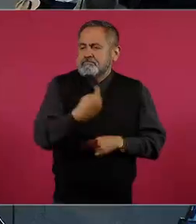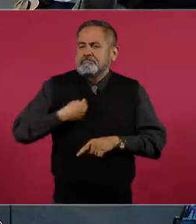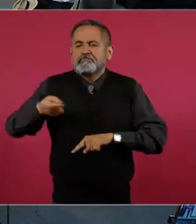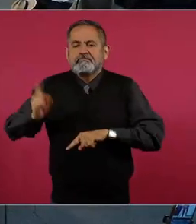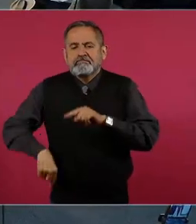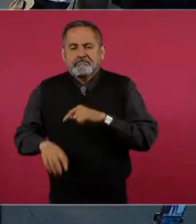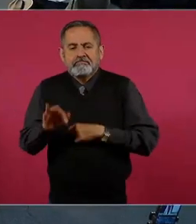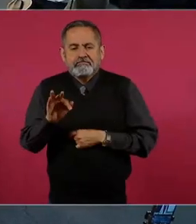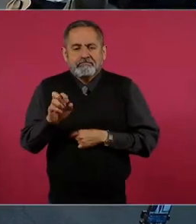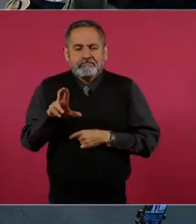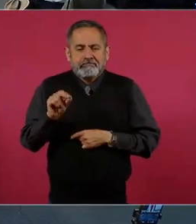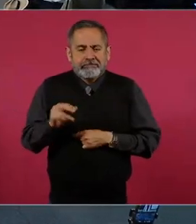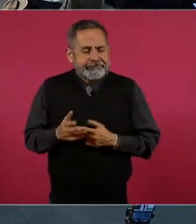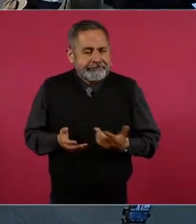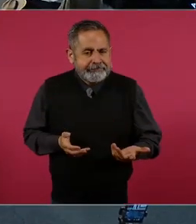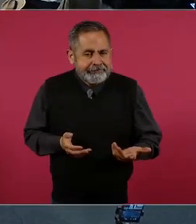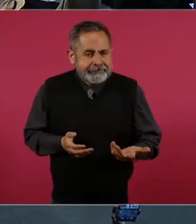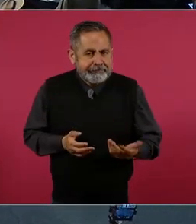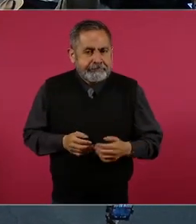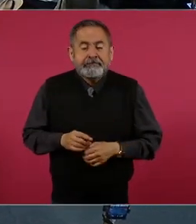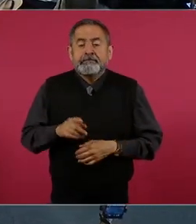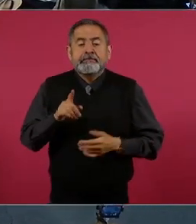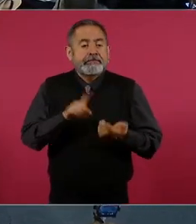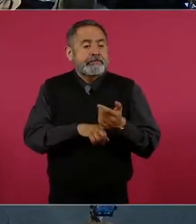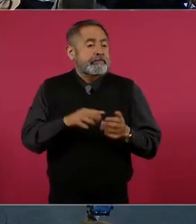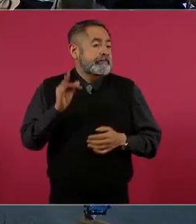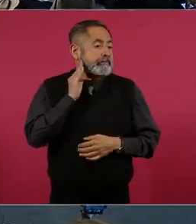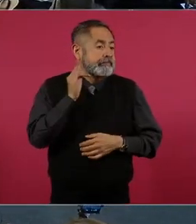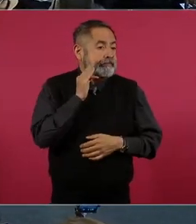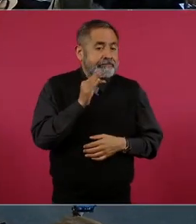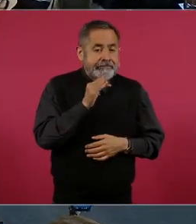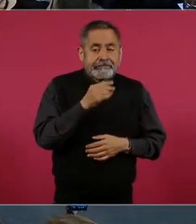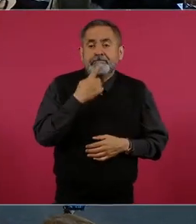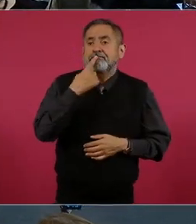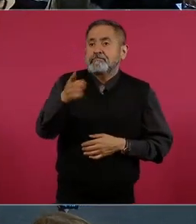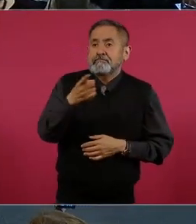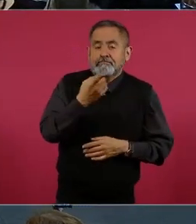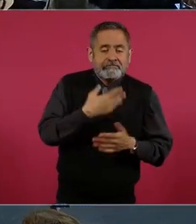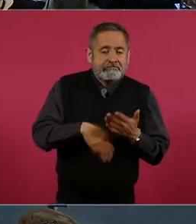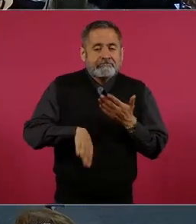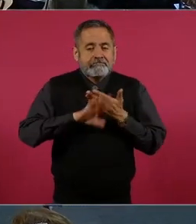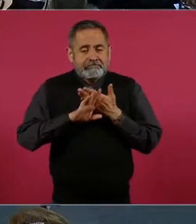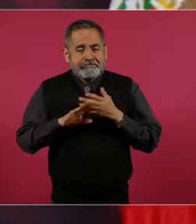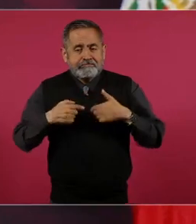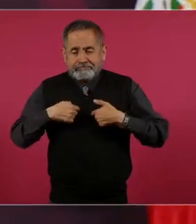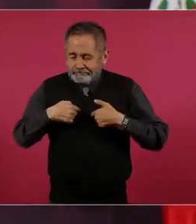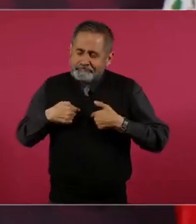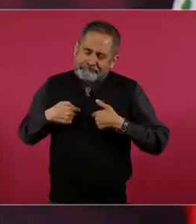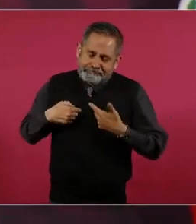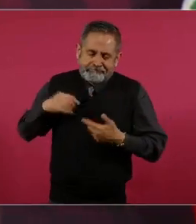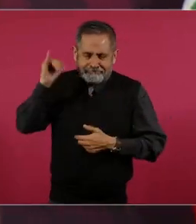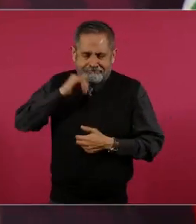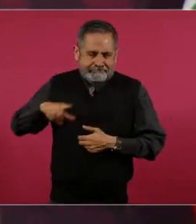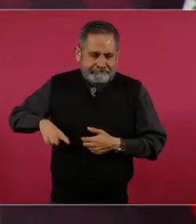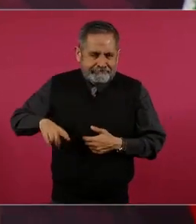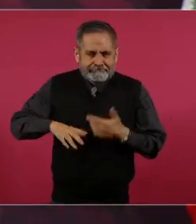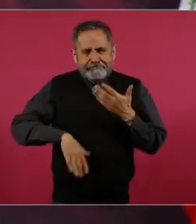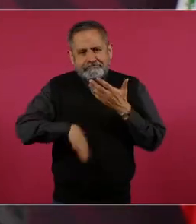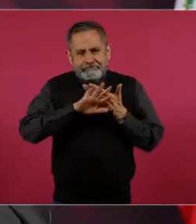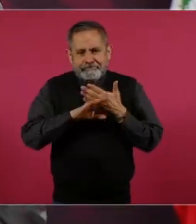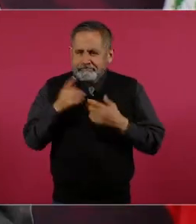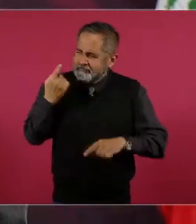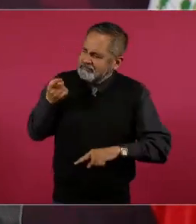la denuncia en contra del jefe de gobierno para